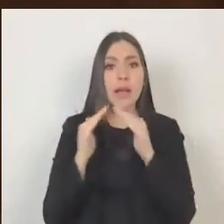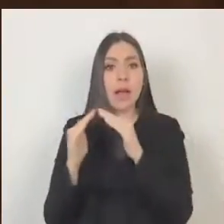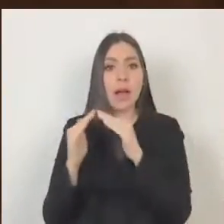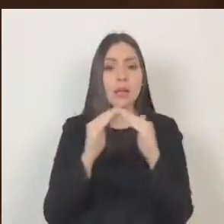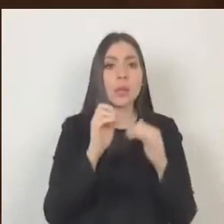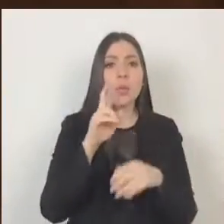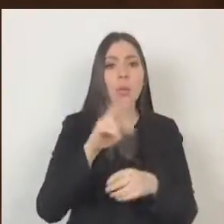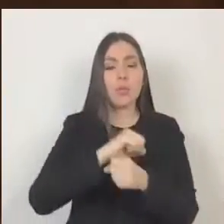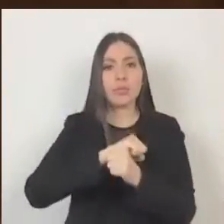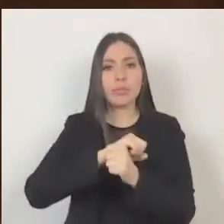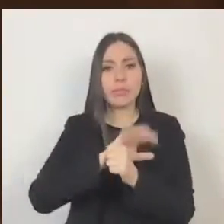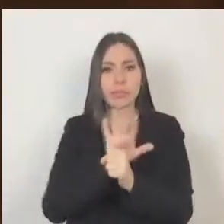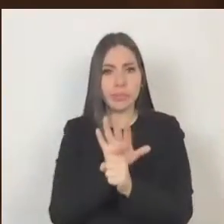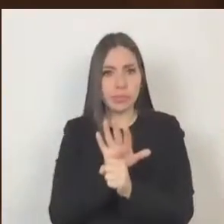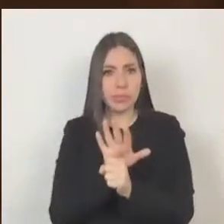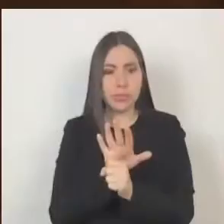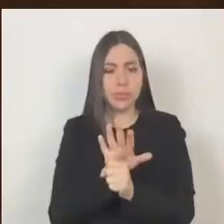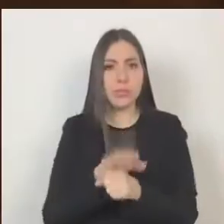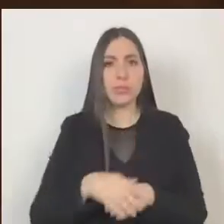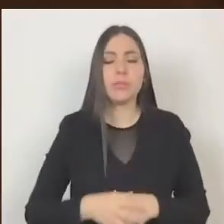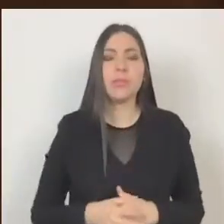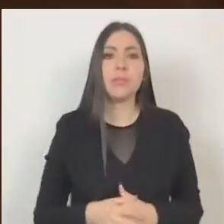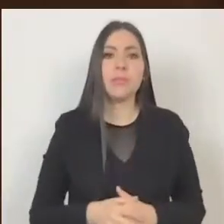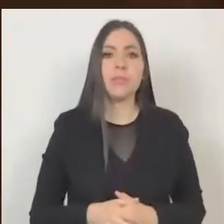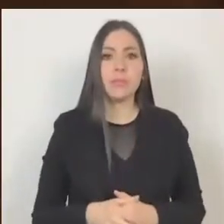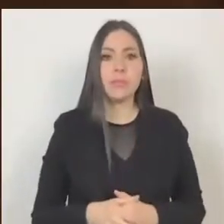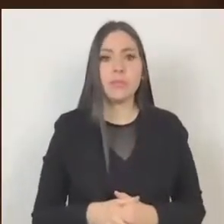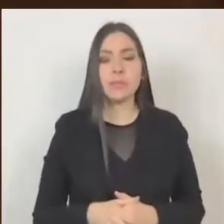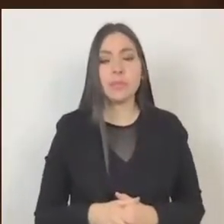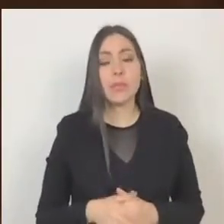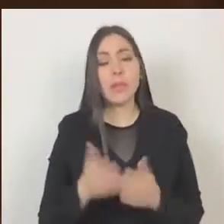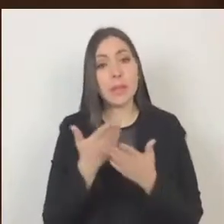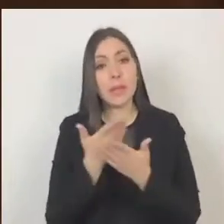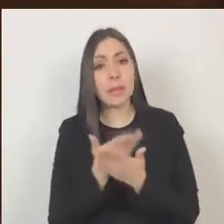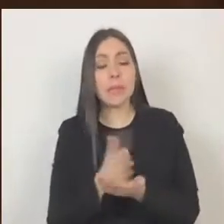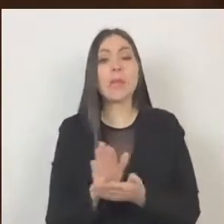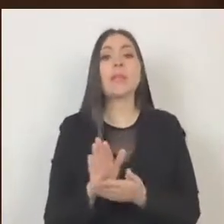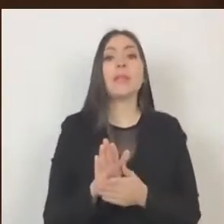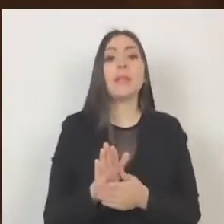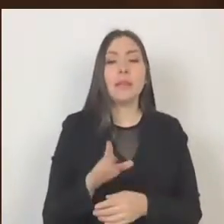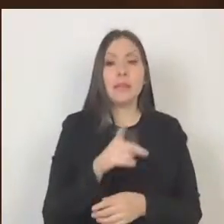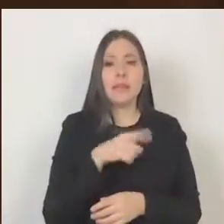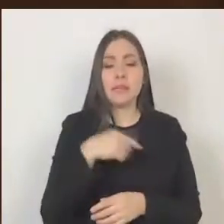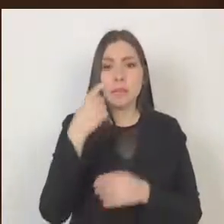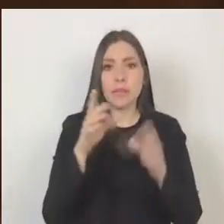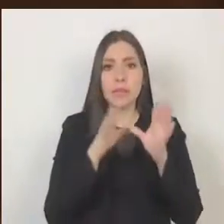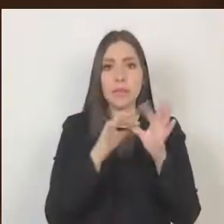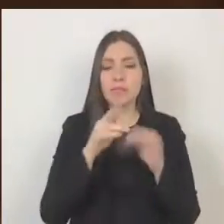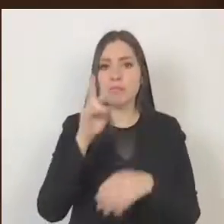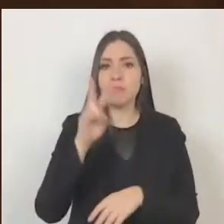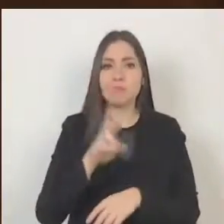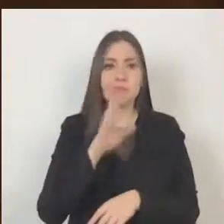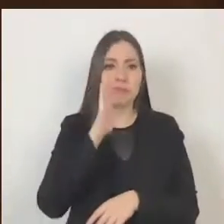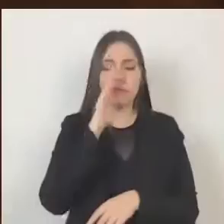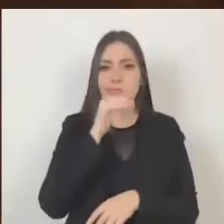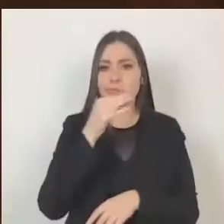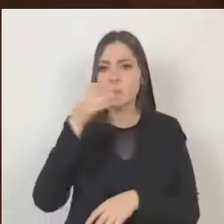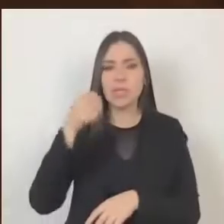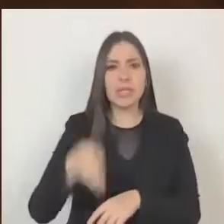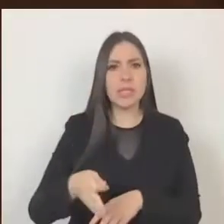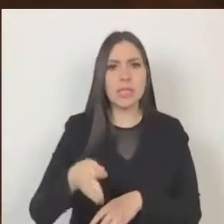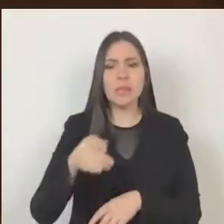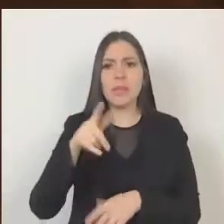provocada por el SARS-CoV-2. Además, debe destacarse la reprobable práctica de la violencia